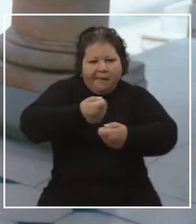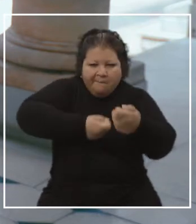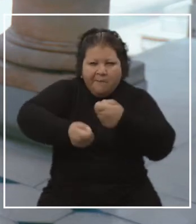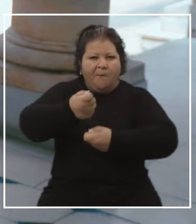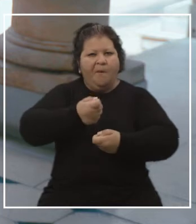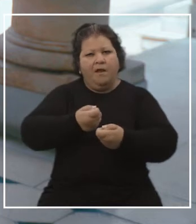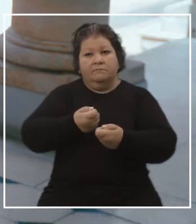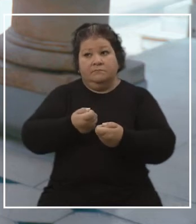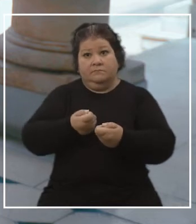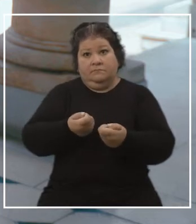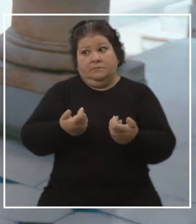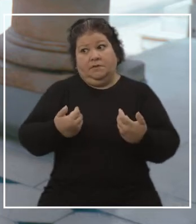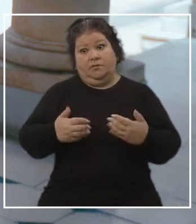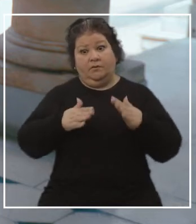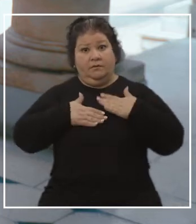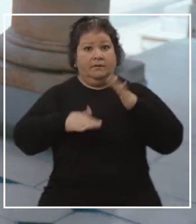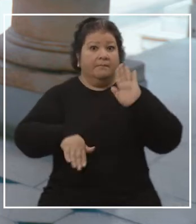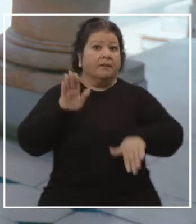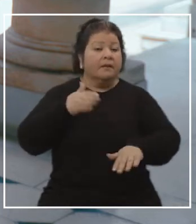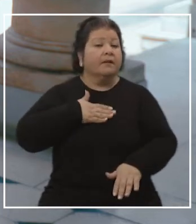no. Esa manipulación, ¿no?